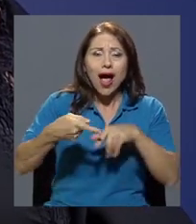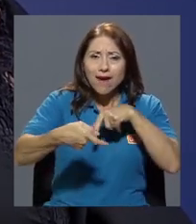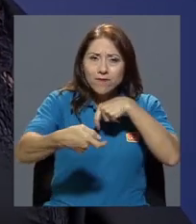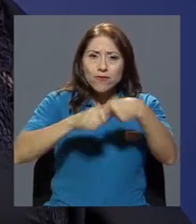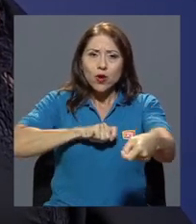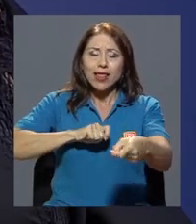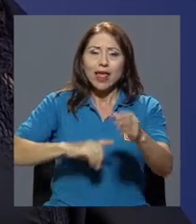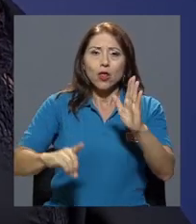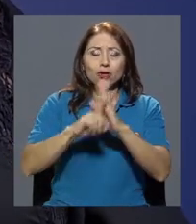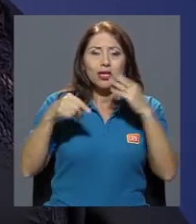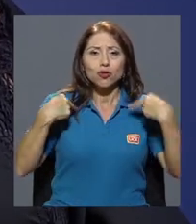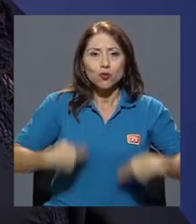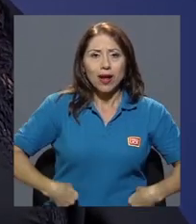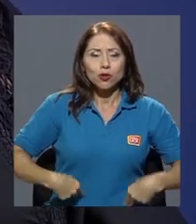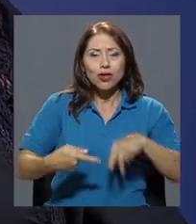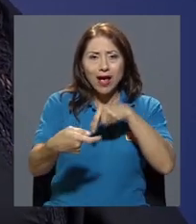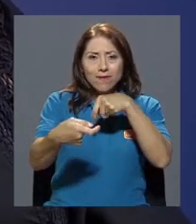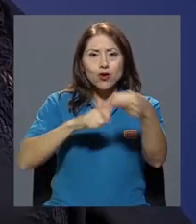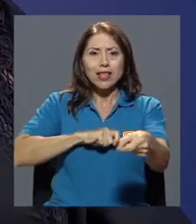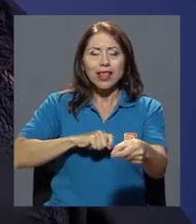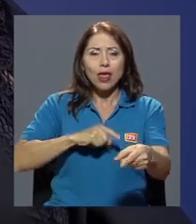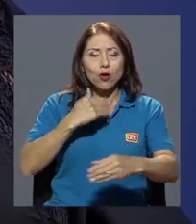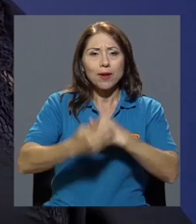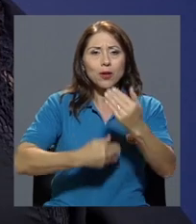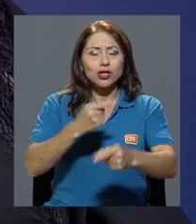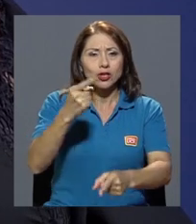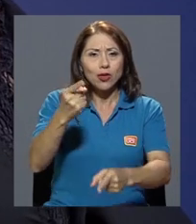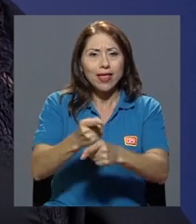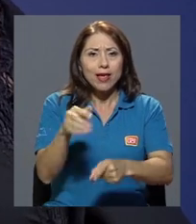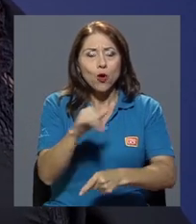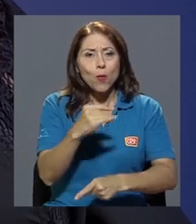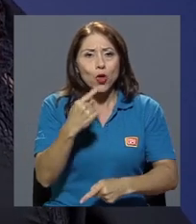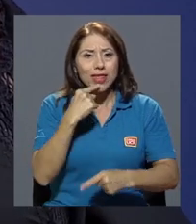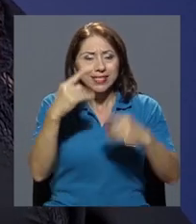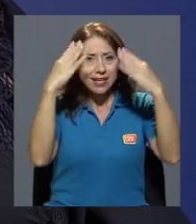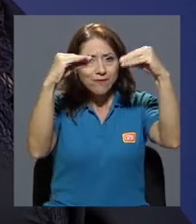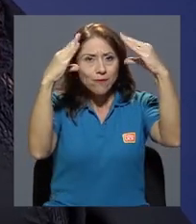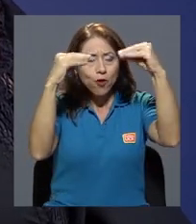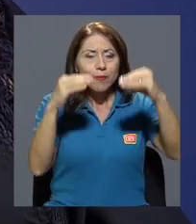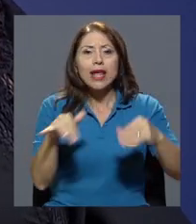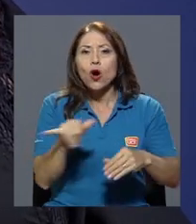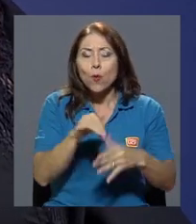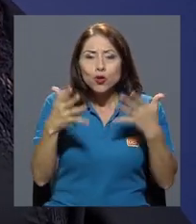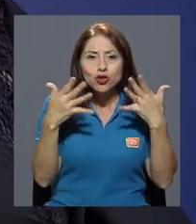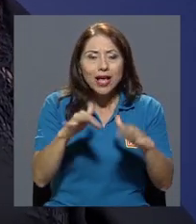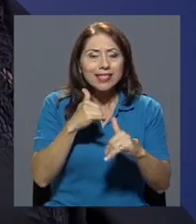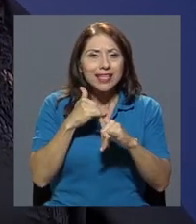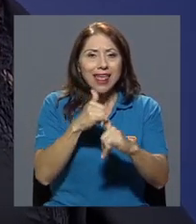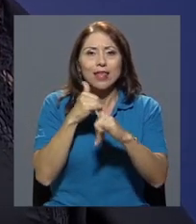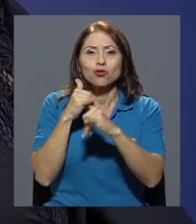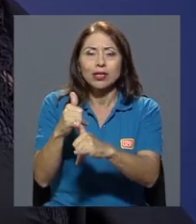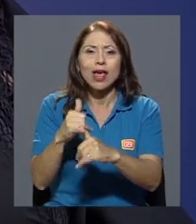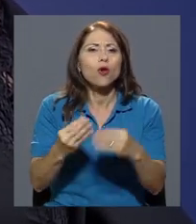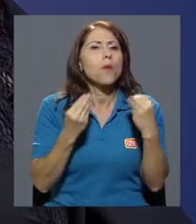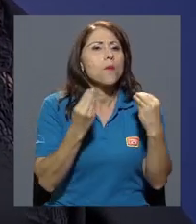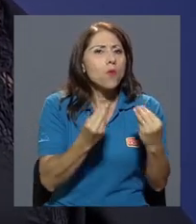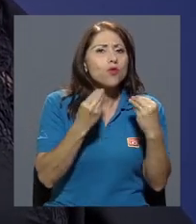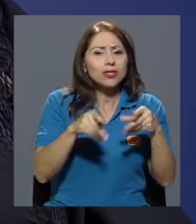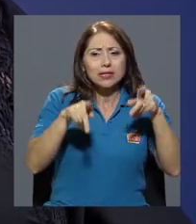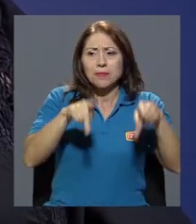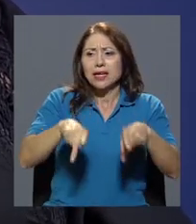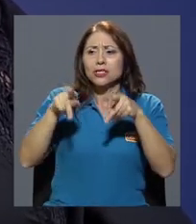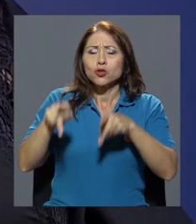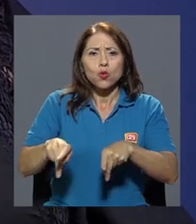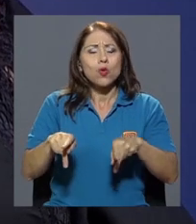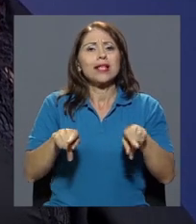violentado los derechos humanos y el debido proceso, tal como lo dice este informe y tal como se ha denunciado, muchísimas voces,